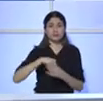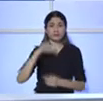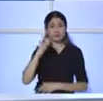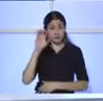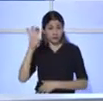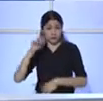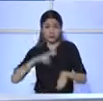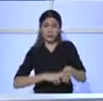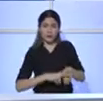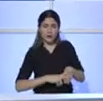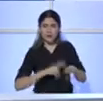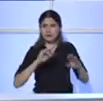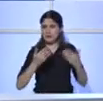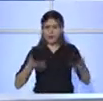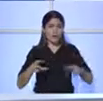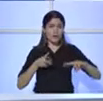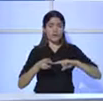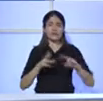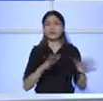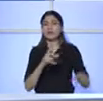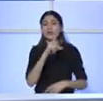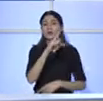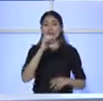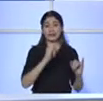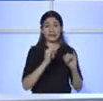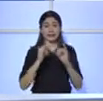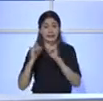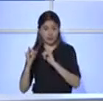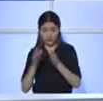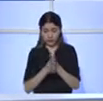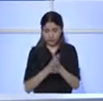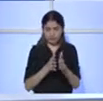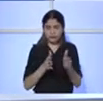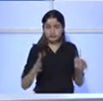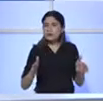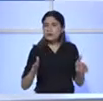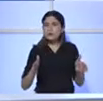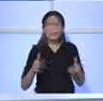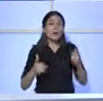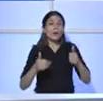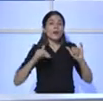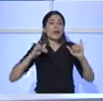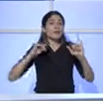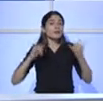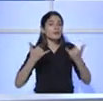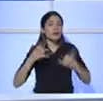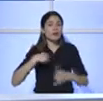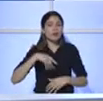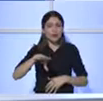a esta fecha, en tan solo 100 días, hemos obtenido ya recuperación de activos